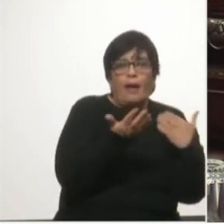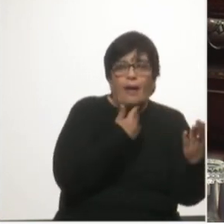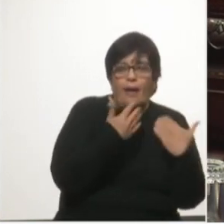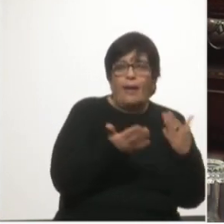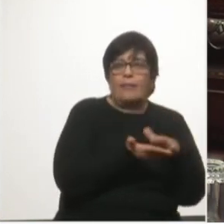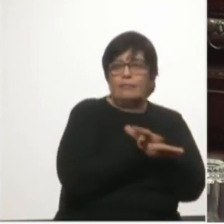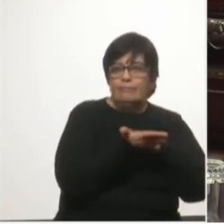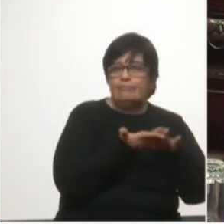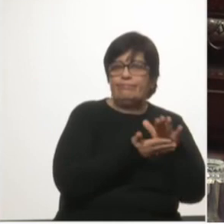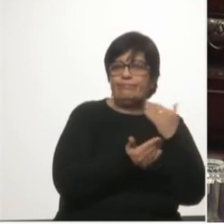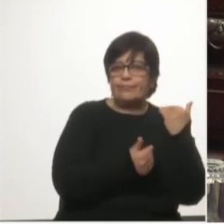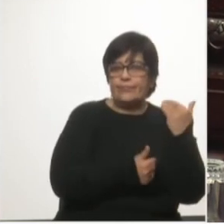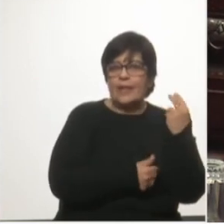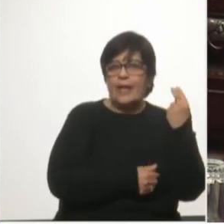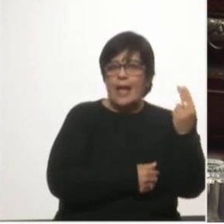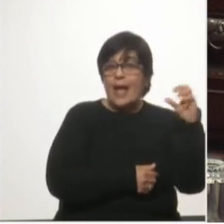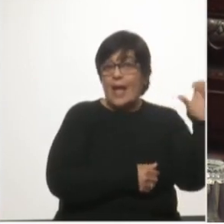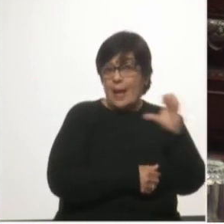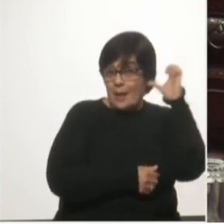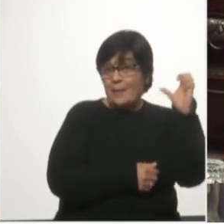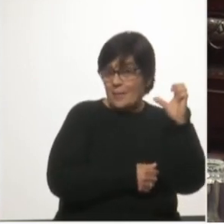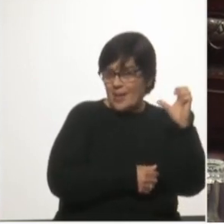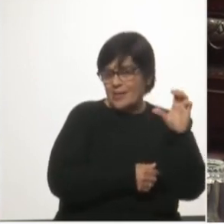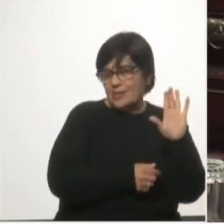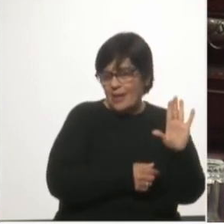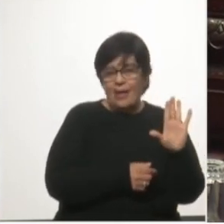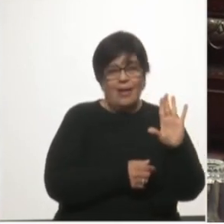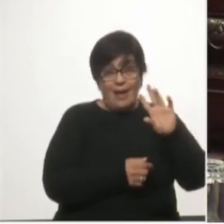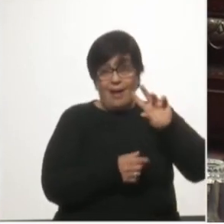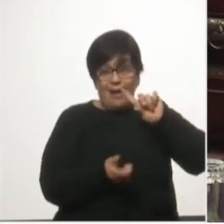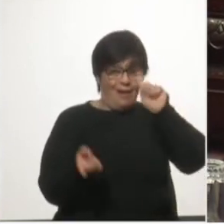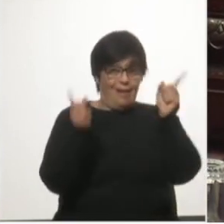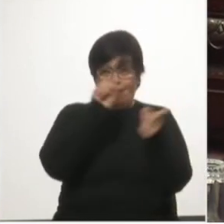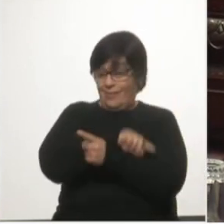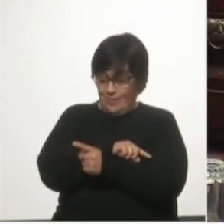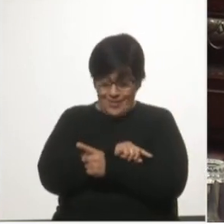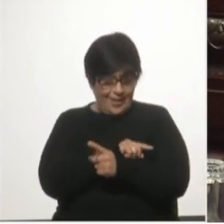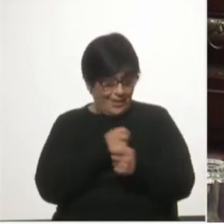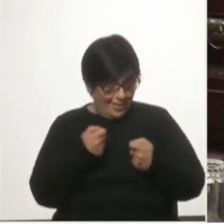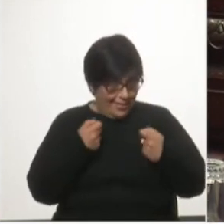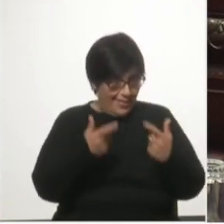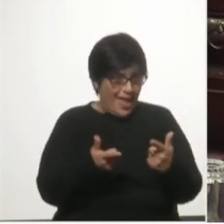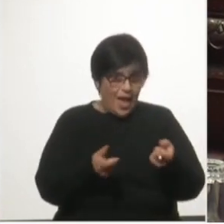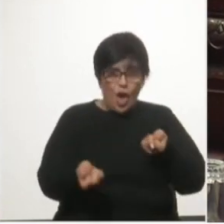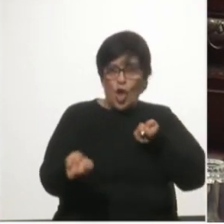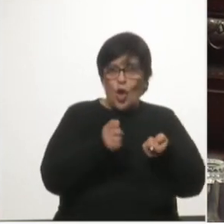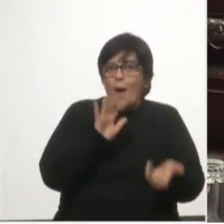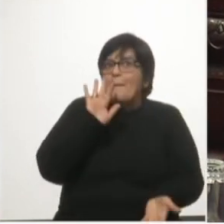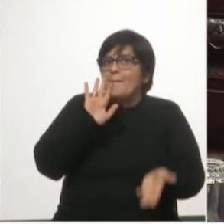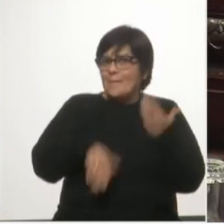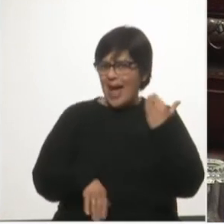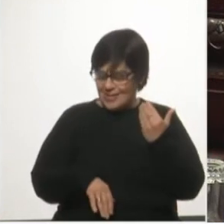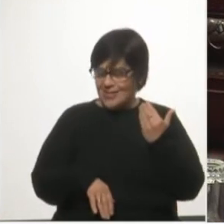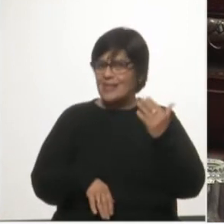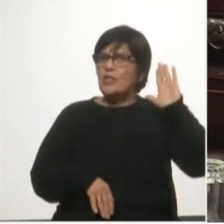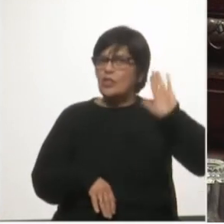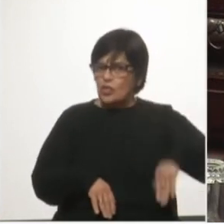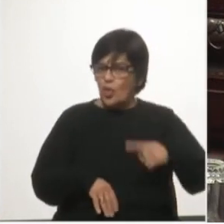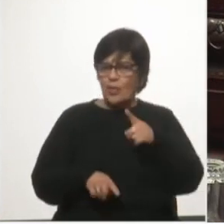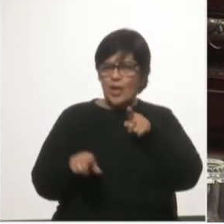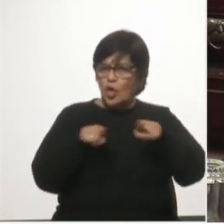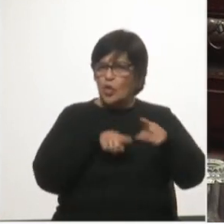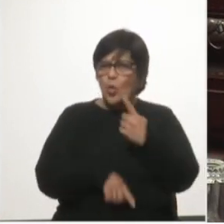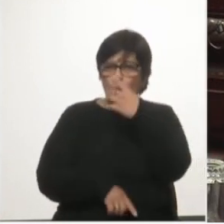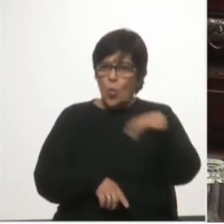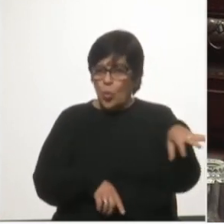la empresa monopolista en lugar de fortalecer las potestades regulatorias frente a un monopolio